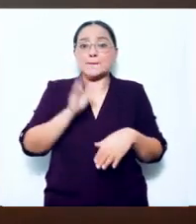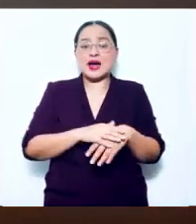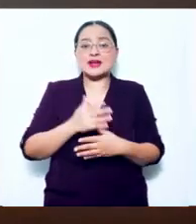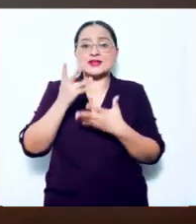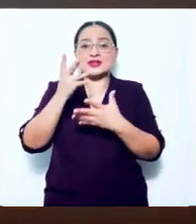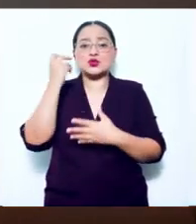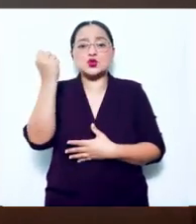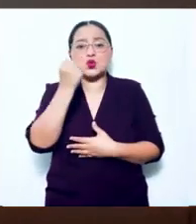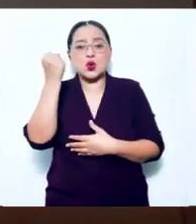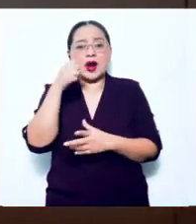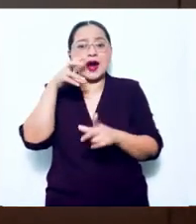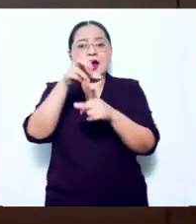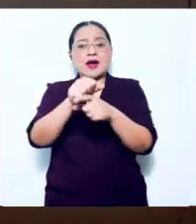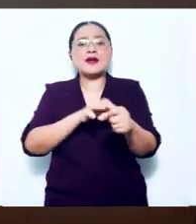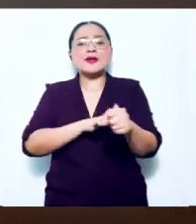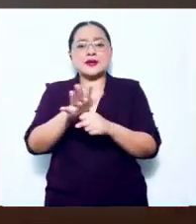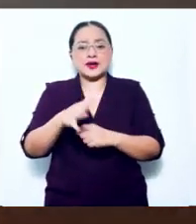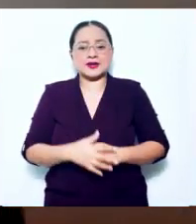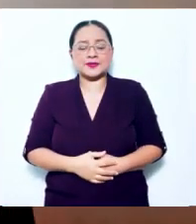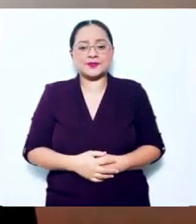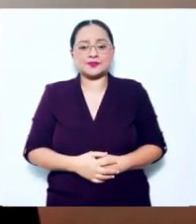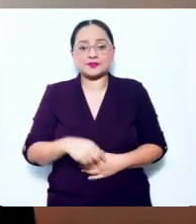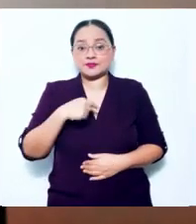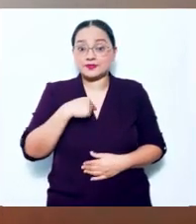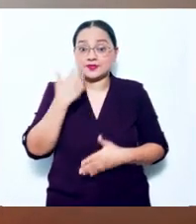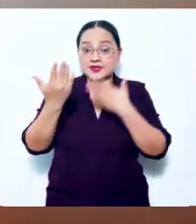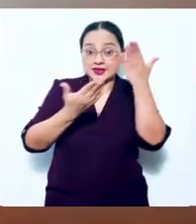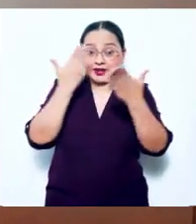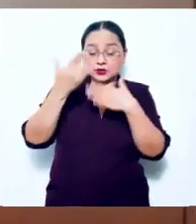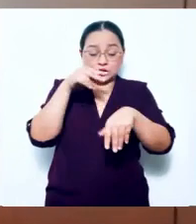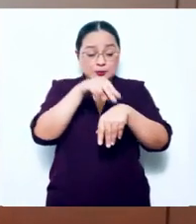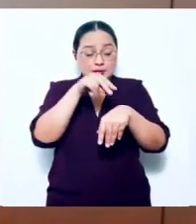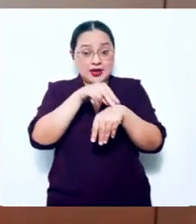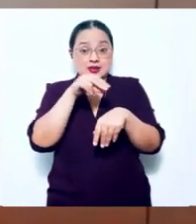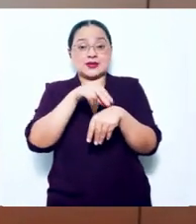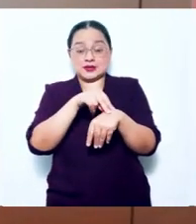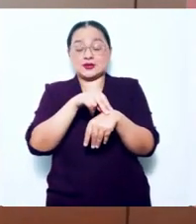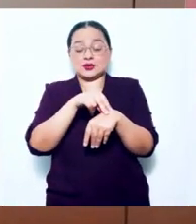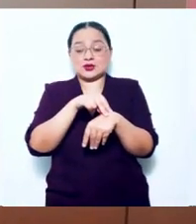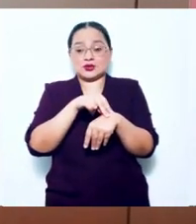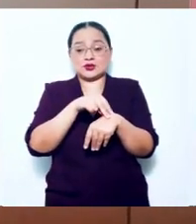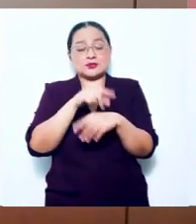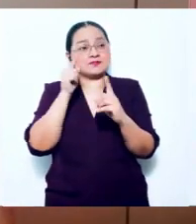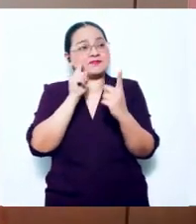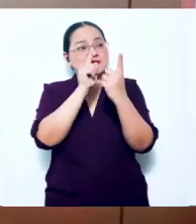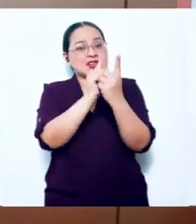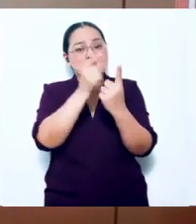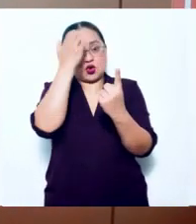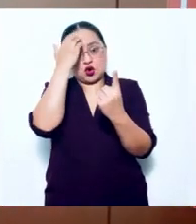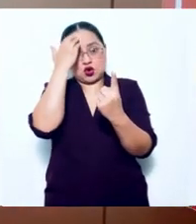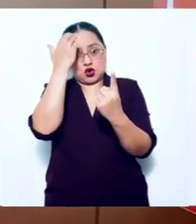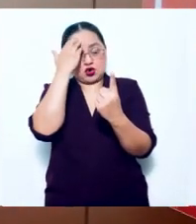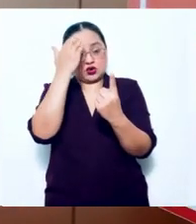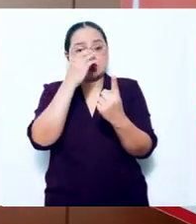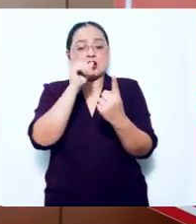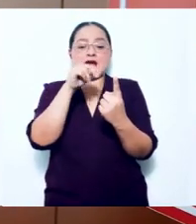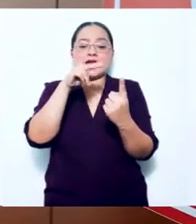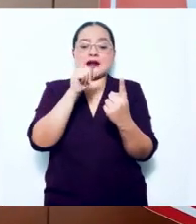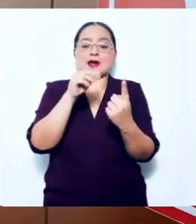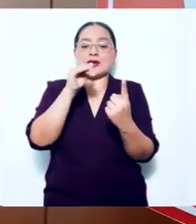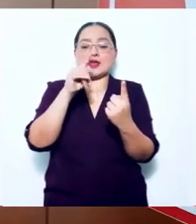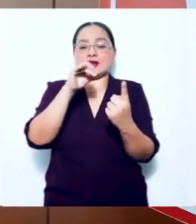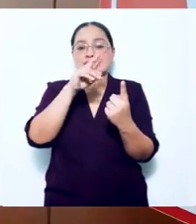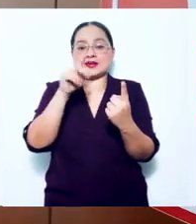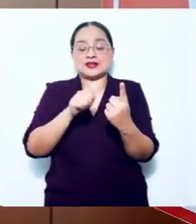sido tu más grande golpe de suerte? Haber estudiado medicina y conocer a mi esposa, la doctora Ana